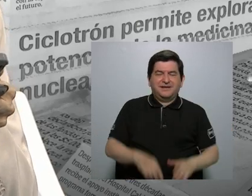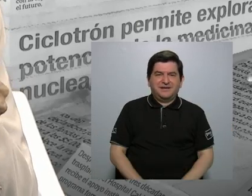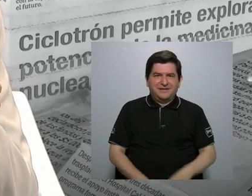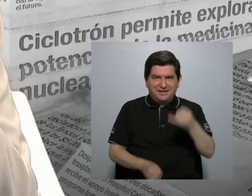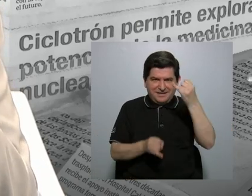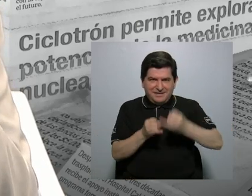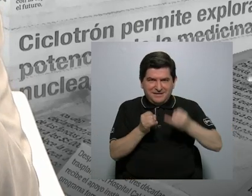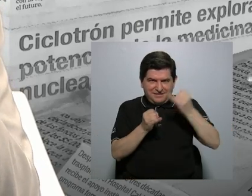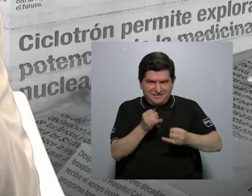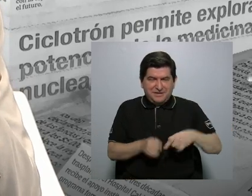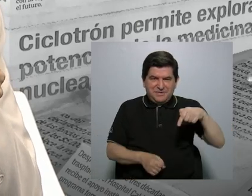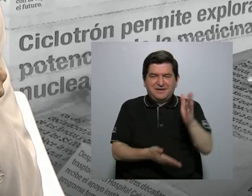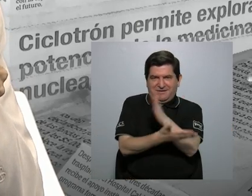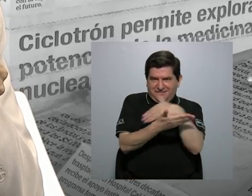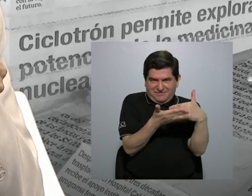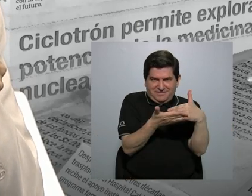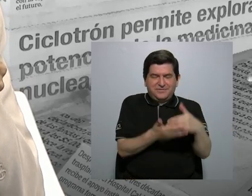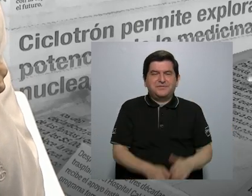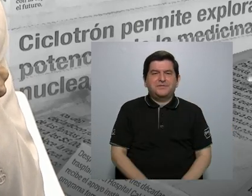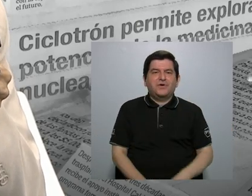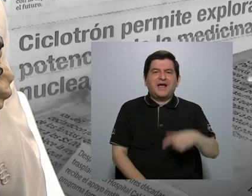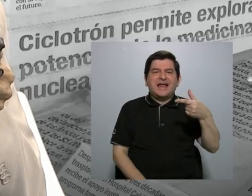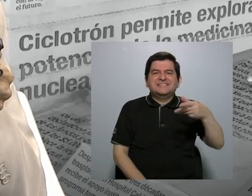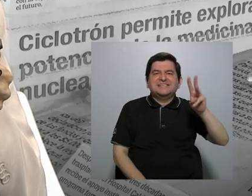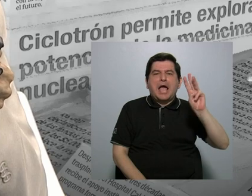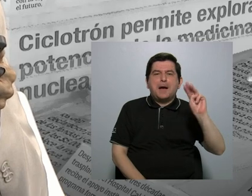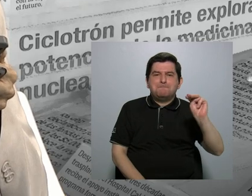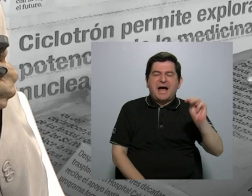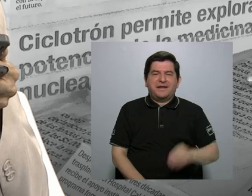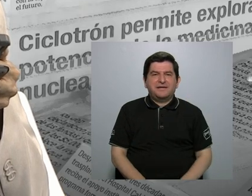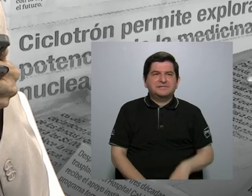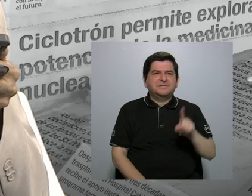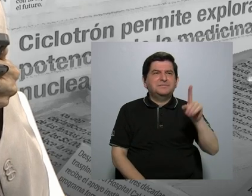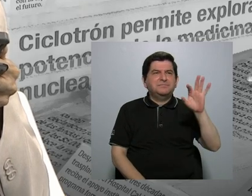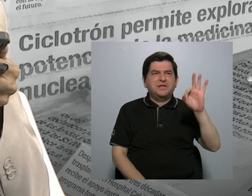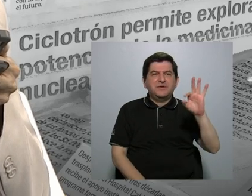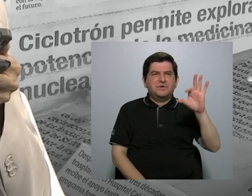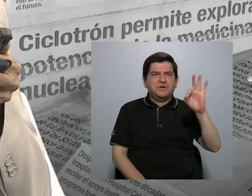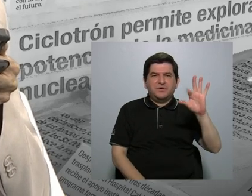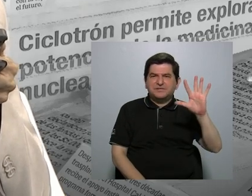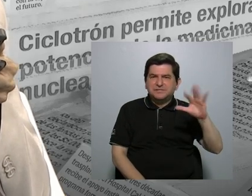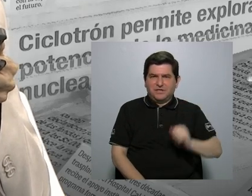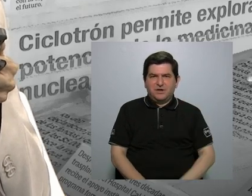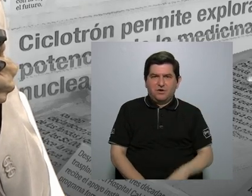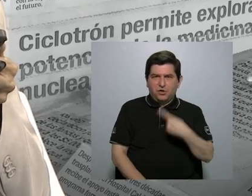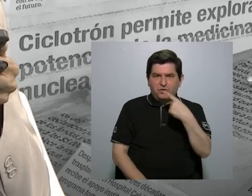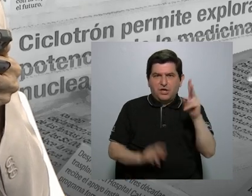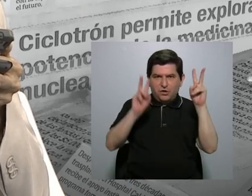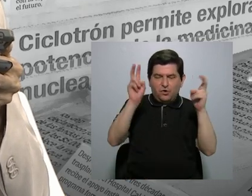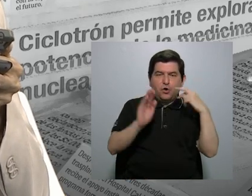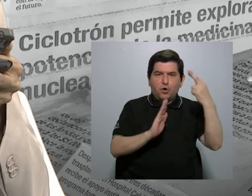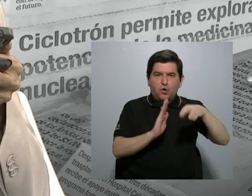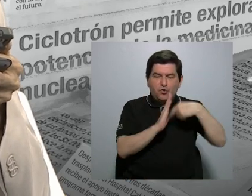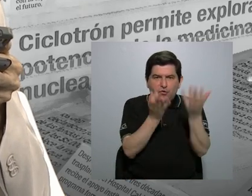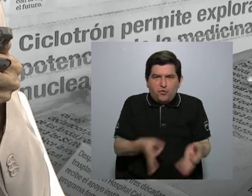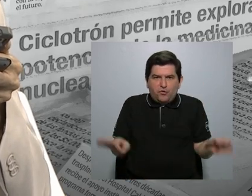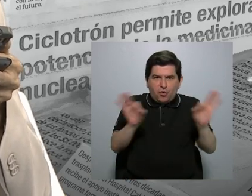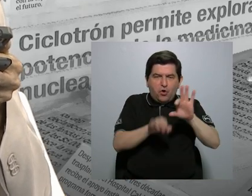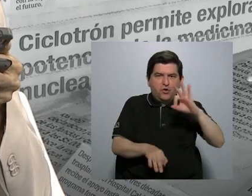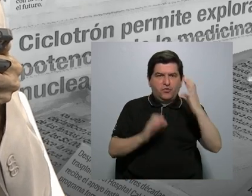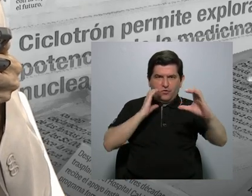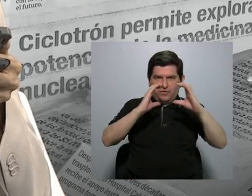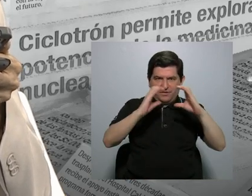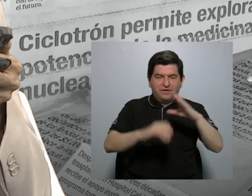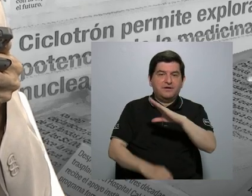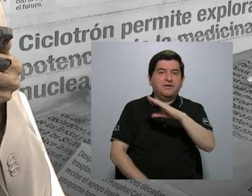terminamos este bloque, pero García Márquez y en 1995 decía que el papel prioritario de los medios